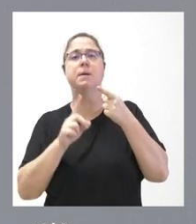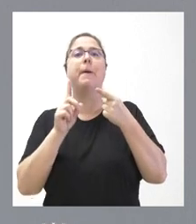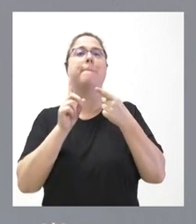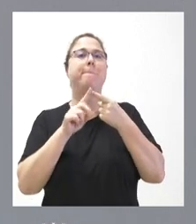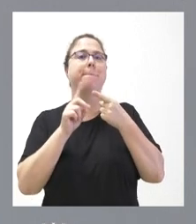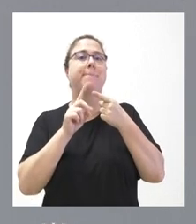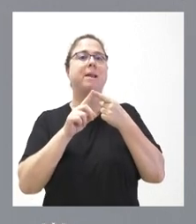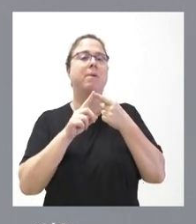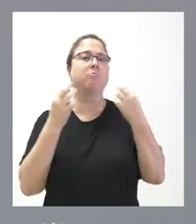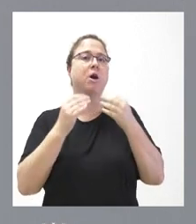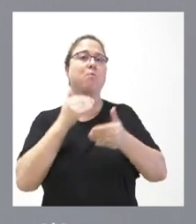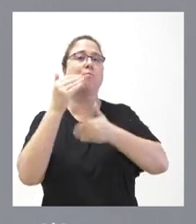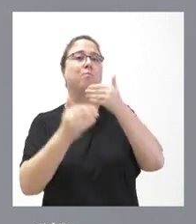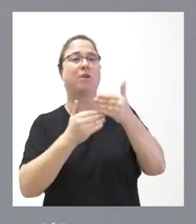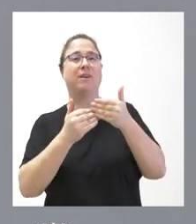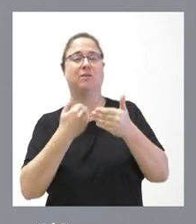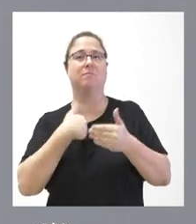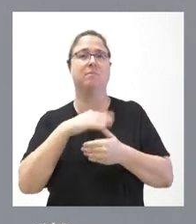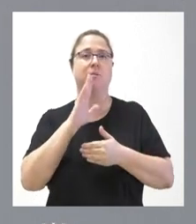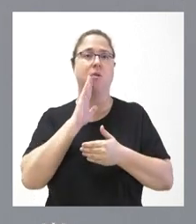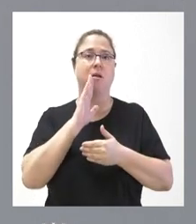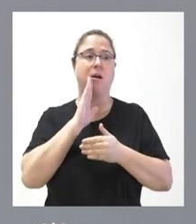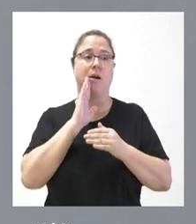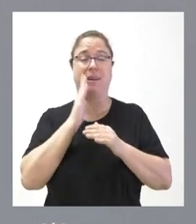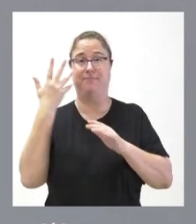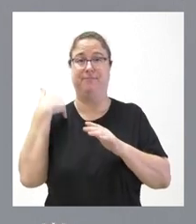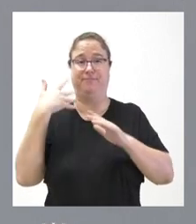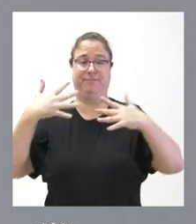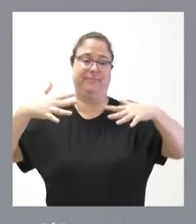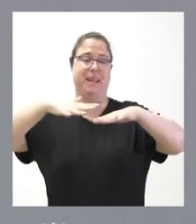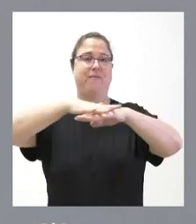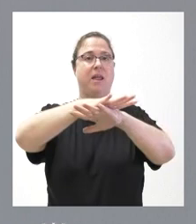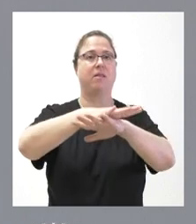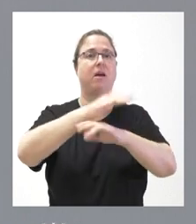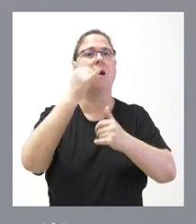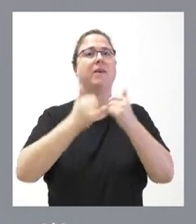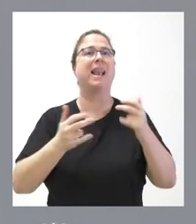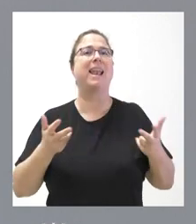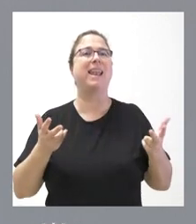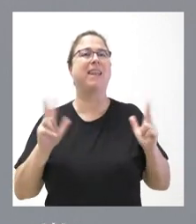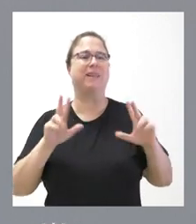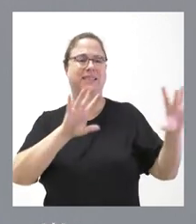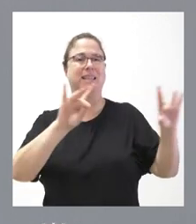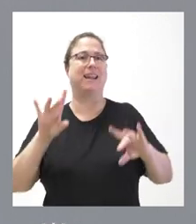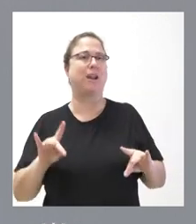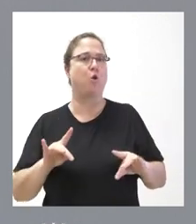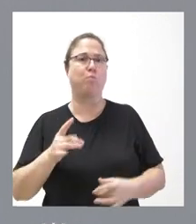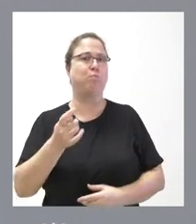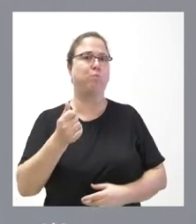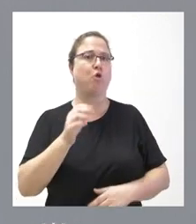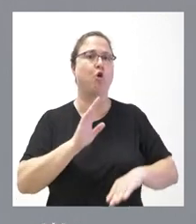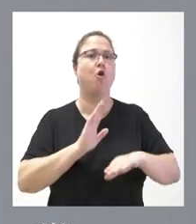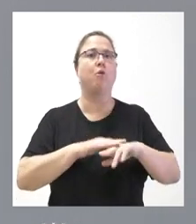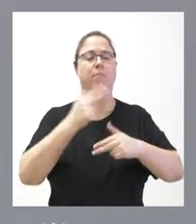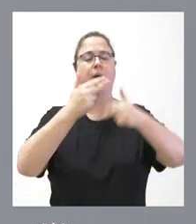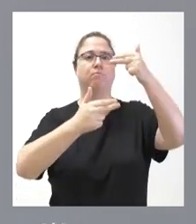lógicamente, es que un proceso de integración como el que estaba definido liberaba muy poco terreno para urbanización.